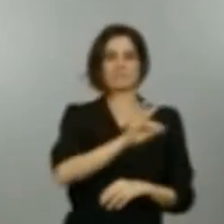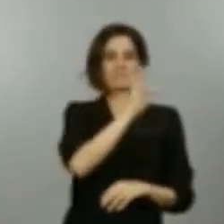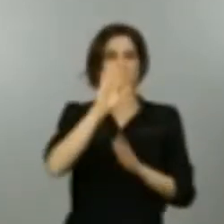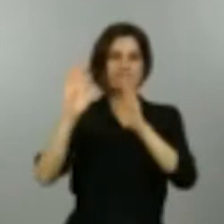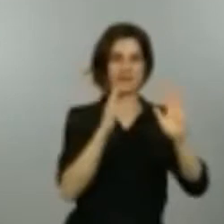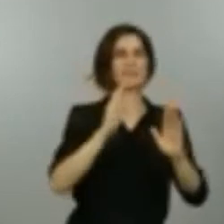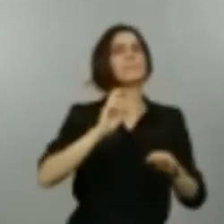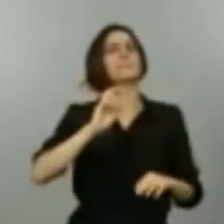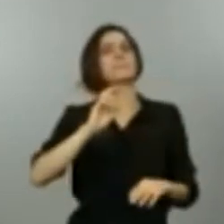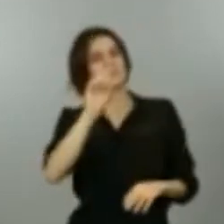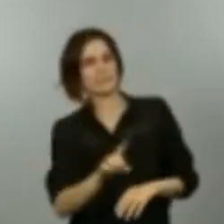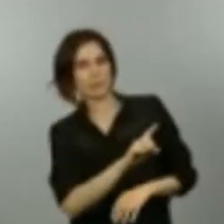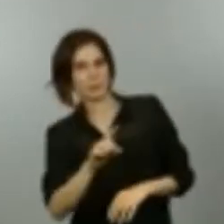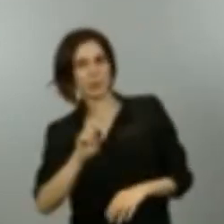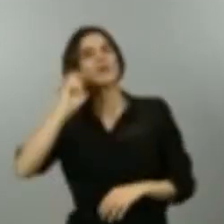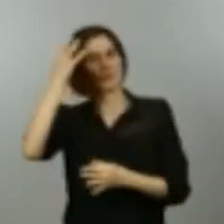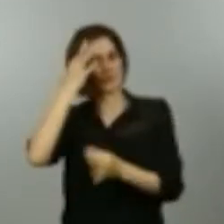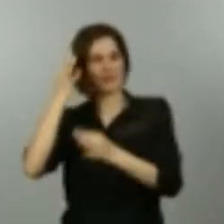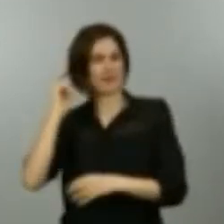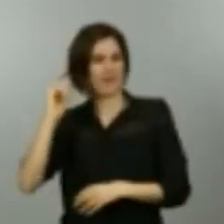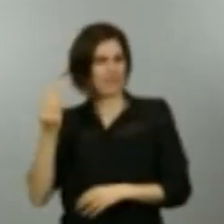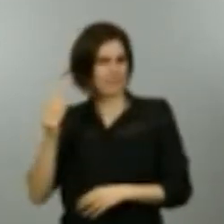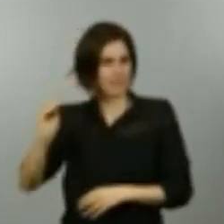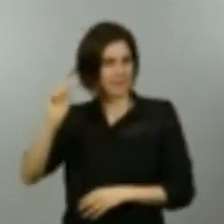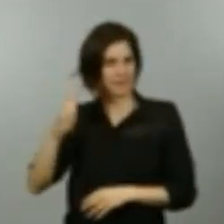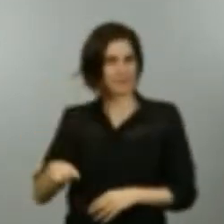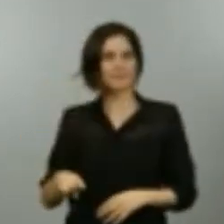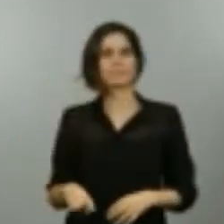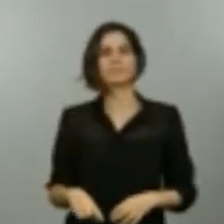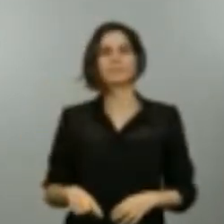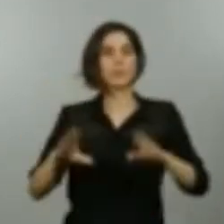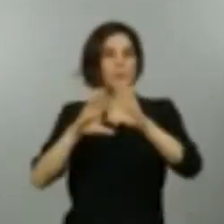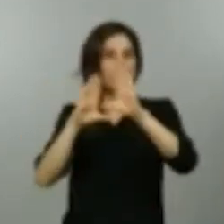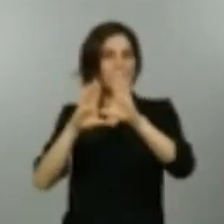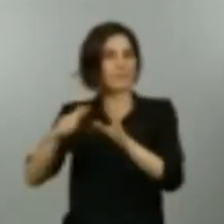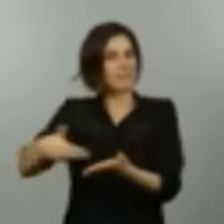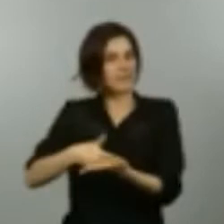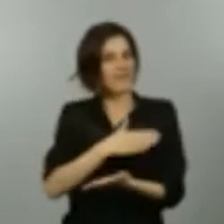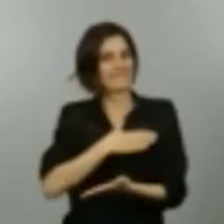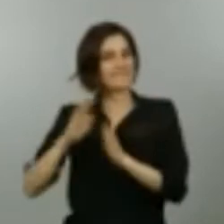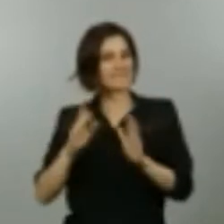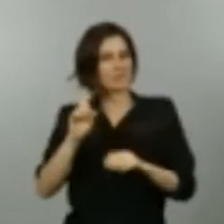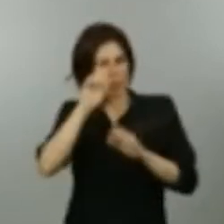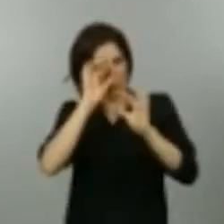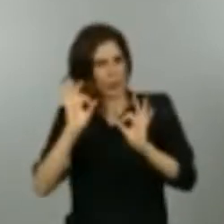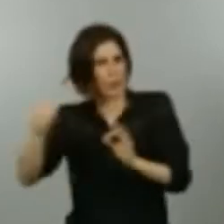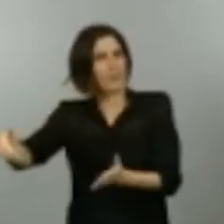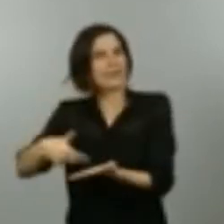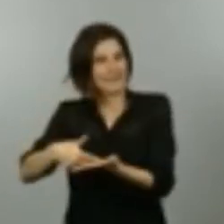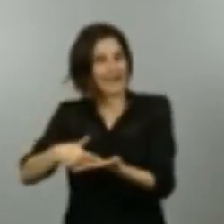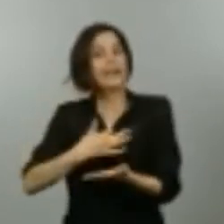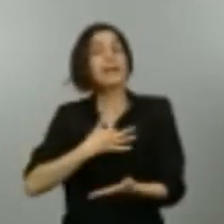solicitud de nuevo, me parece muy razonable que la vuelvan a hacer, y sí que es posible que en una semana esté preparada para